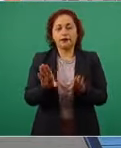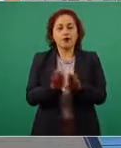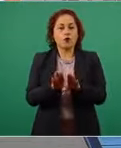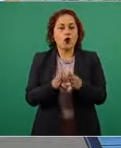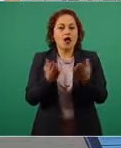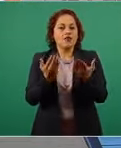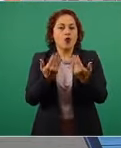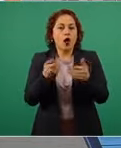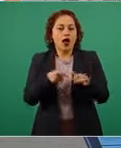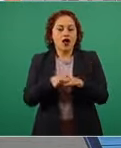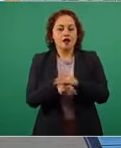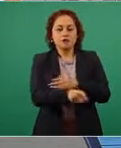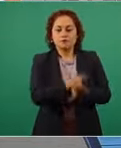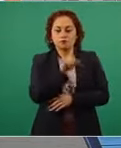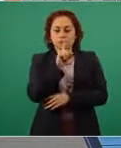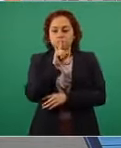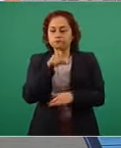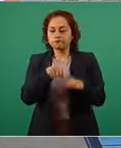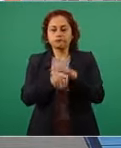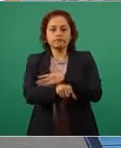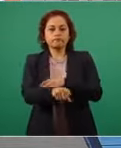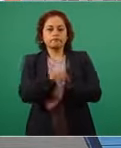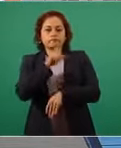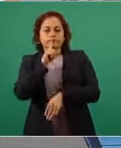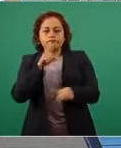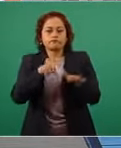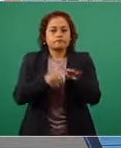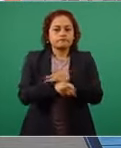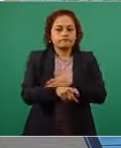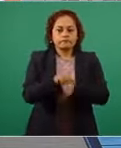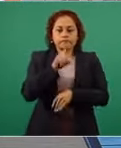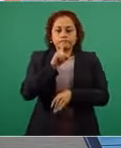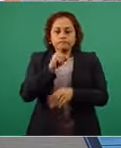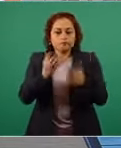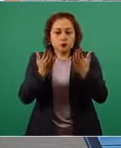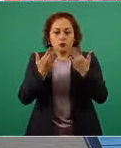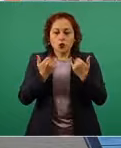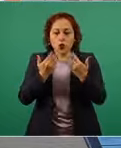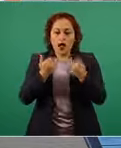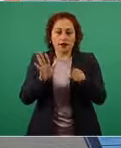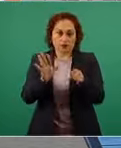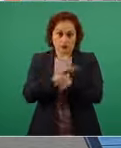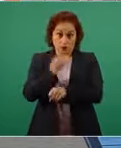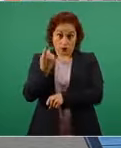porque se destinaban formalmente